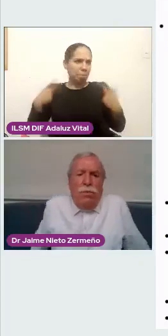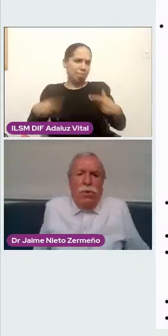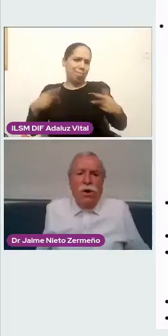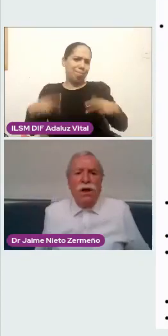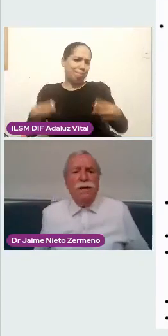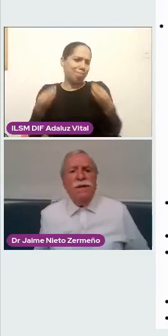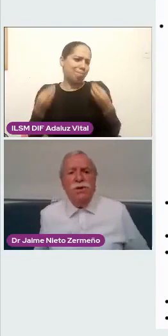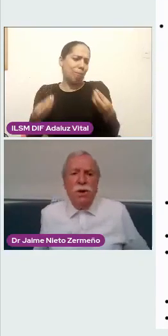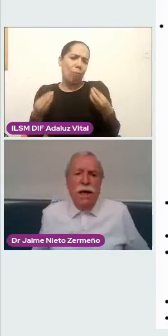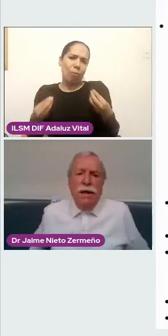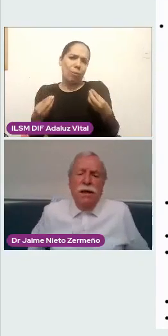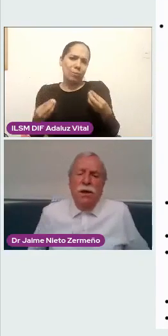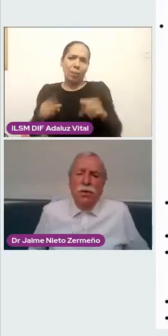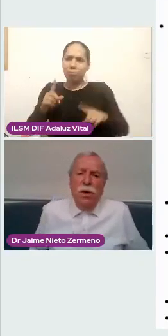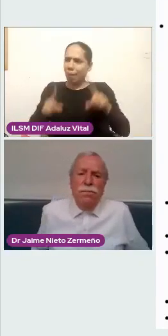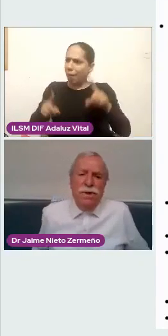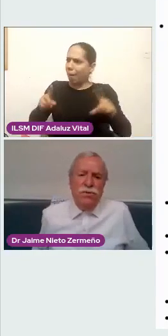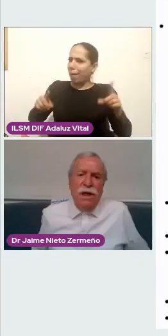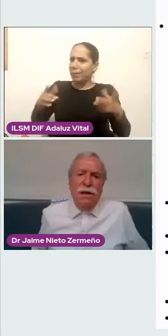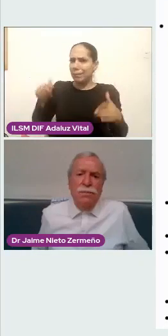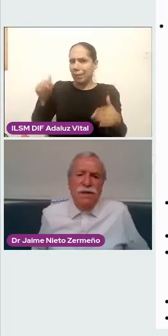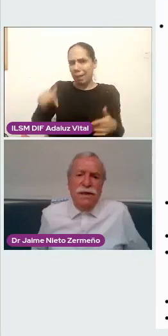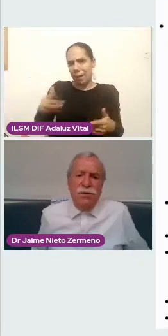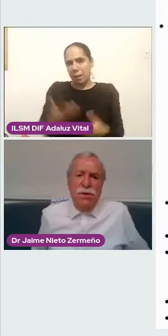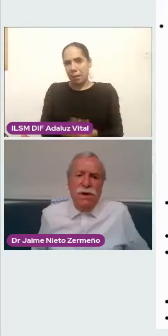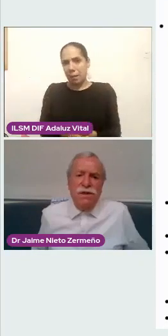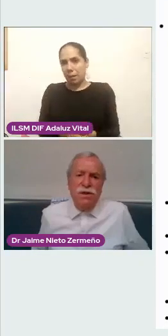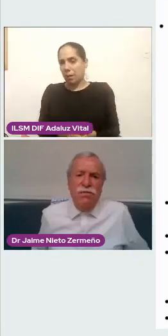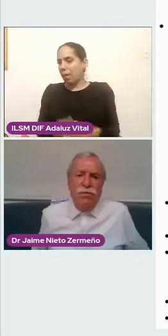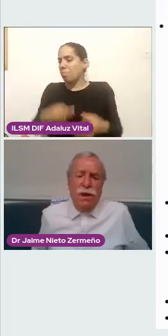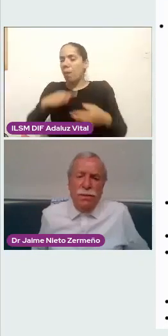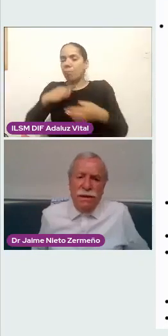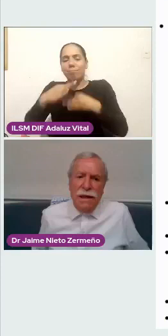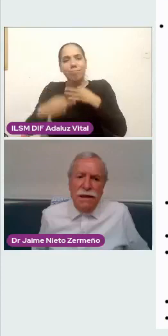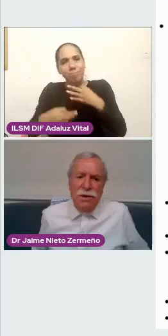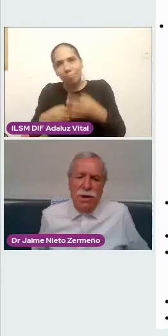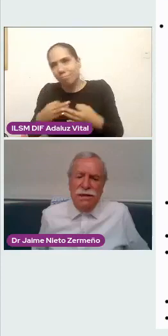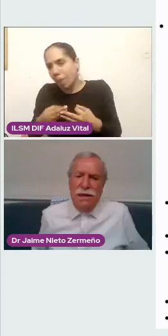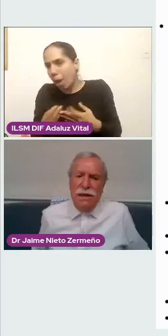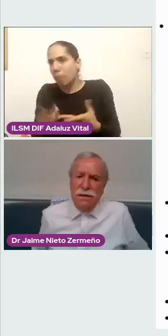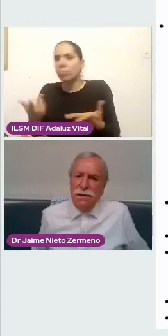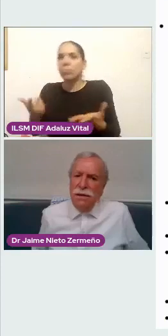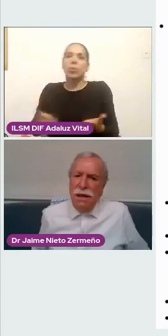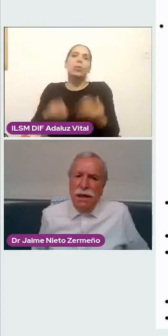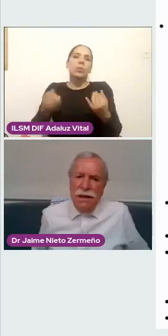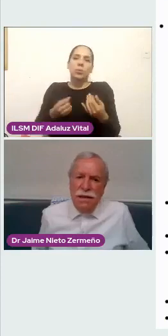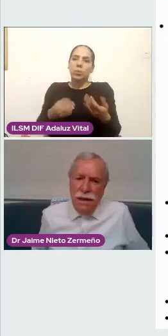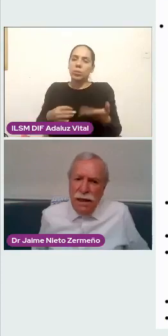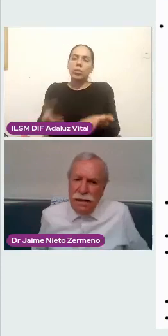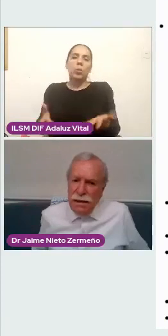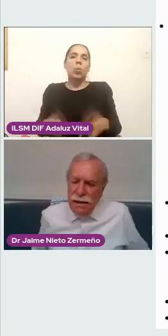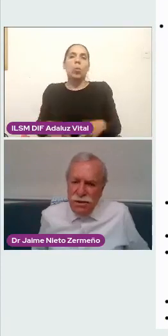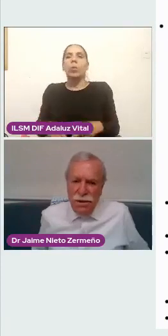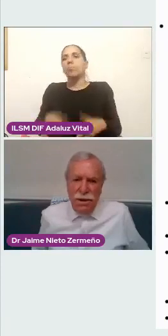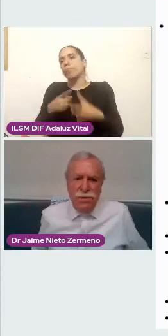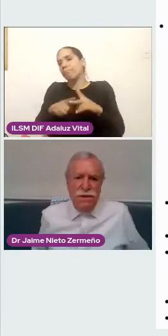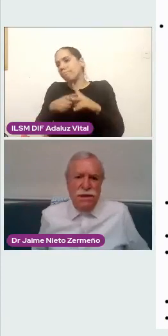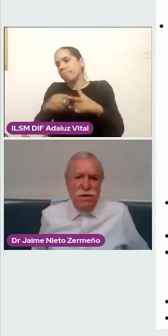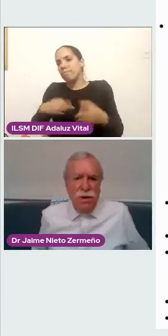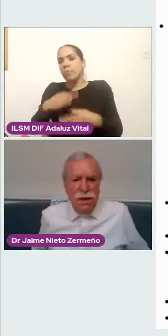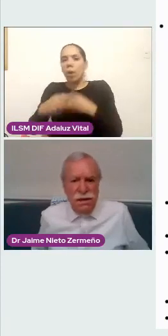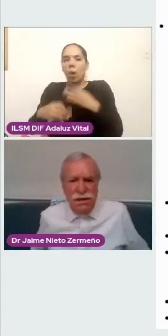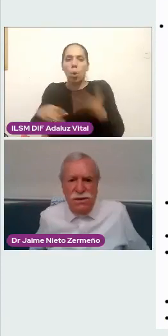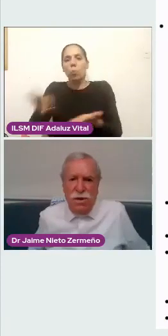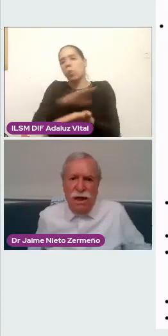puedo dejar de mencionar todo el personal de administración que ha sido fundamental en todas las áreas. El área de dirección de